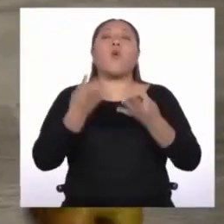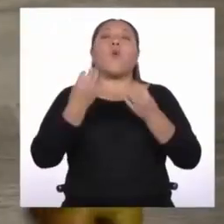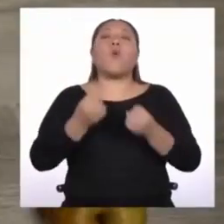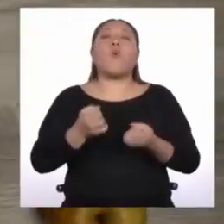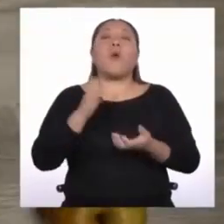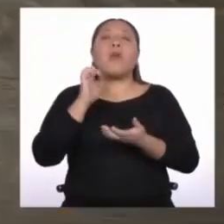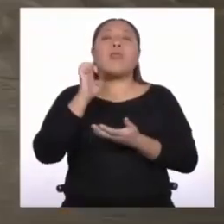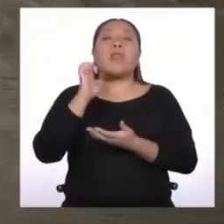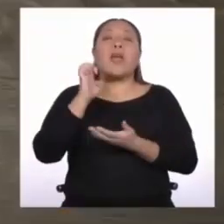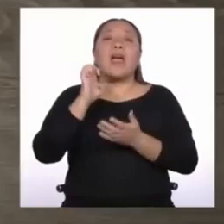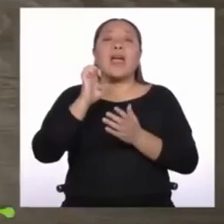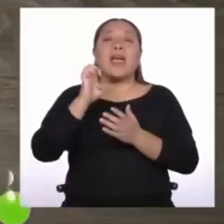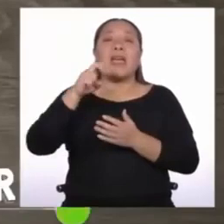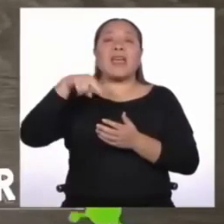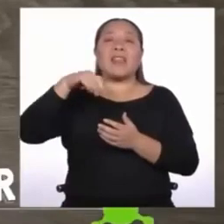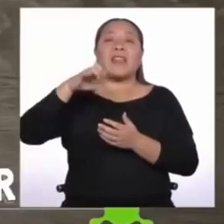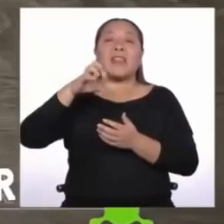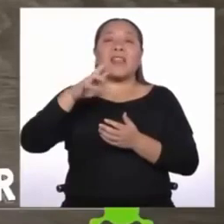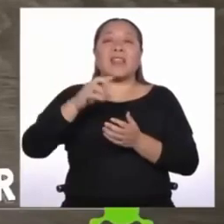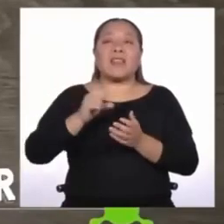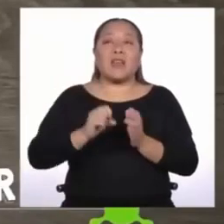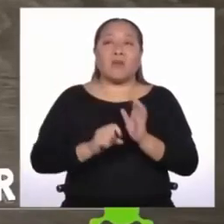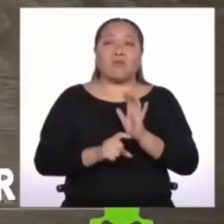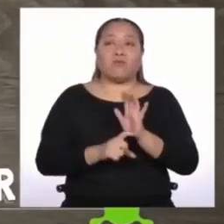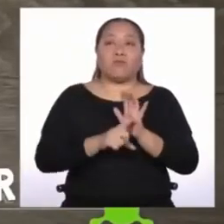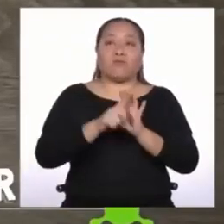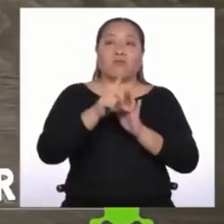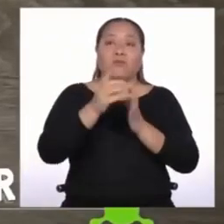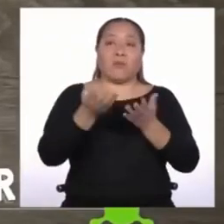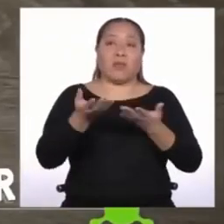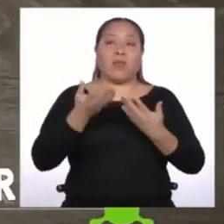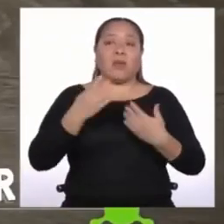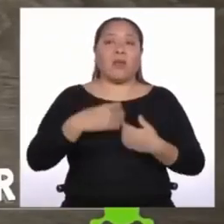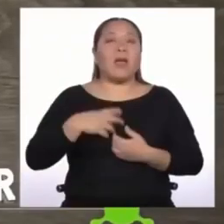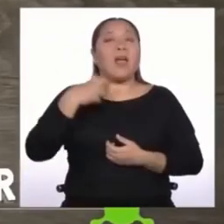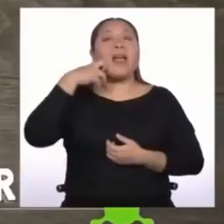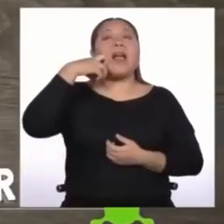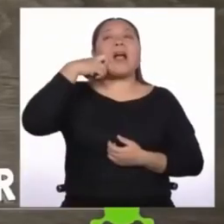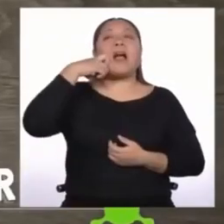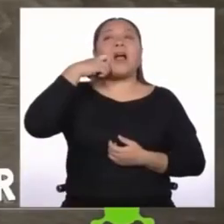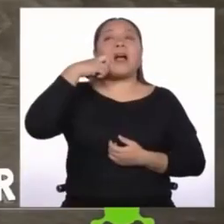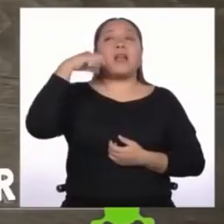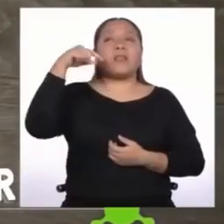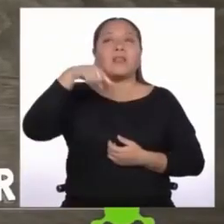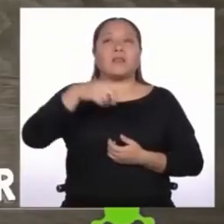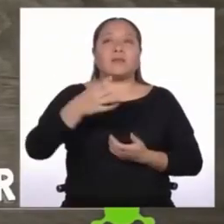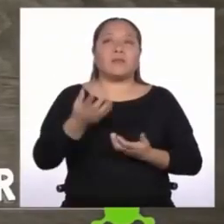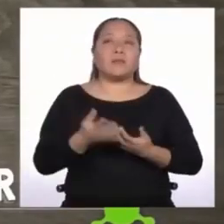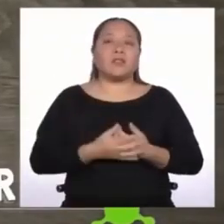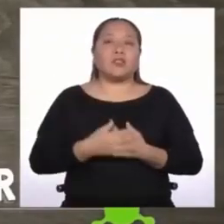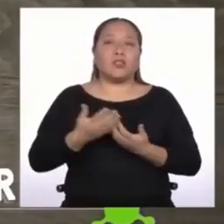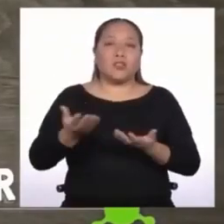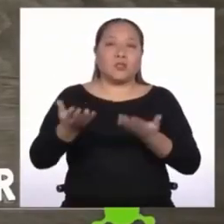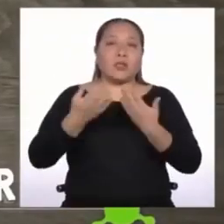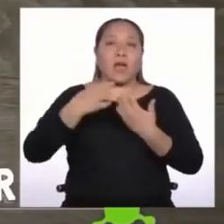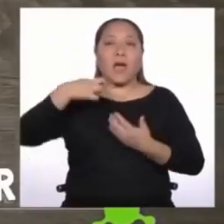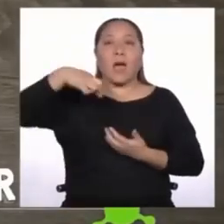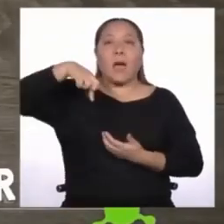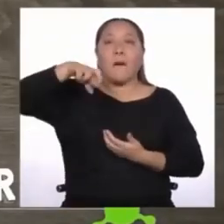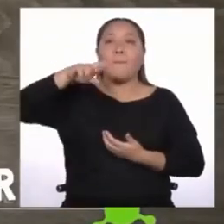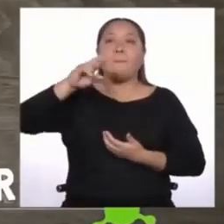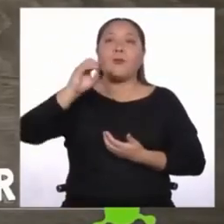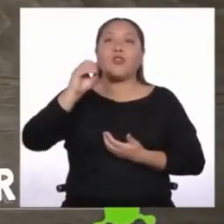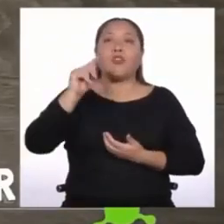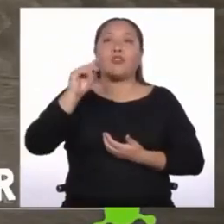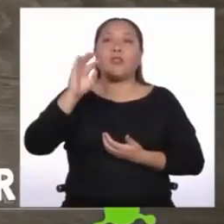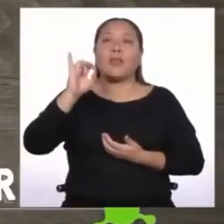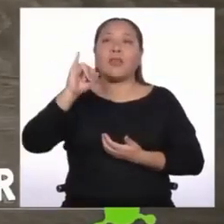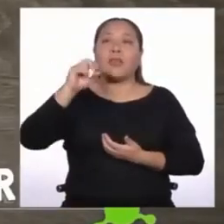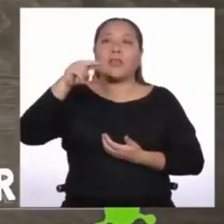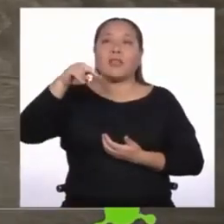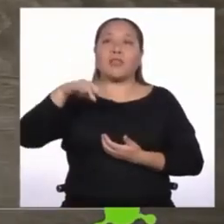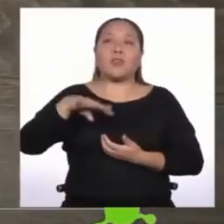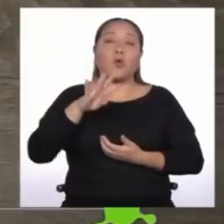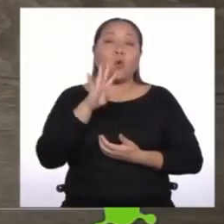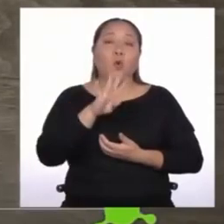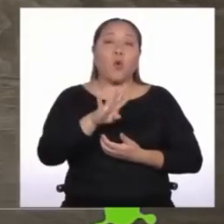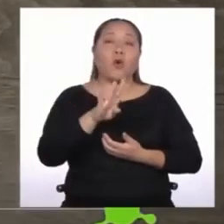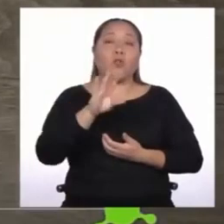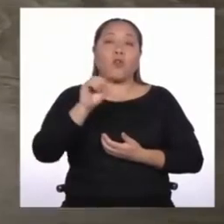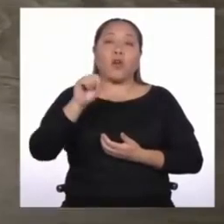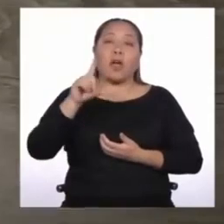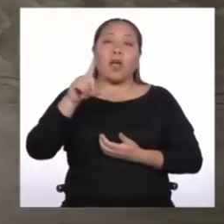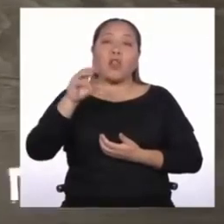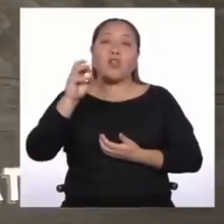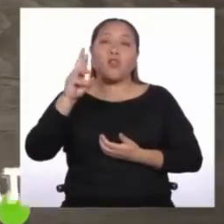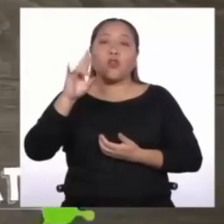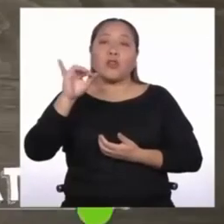cada uno. Empezamos con la carne, entonces. La carne nos aporta proteínas, nos da 4 calorías por